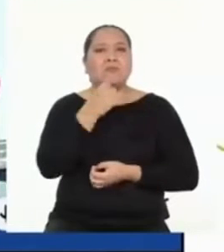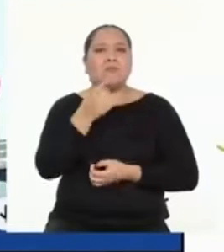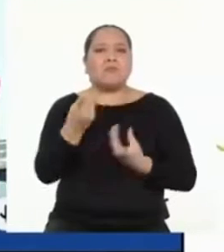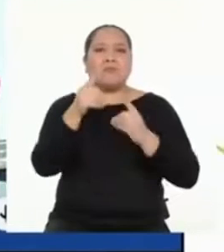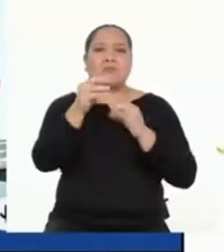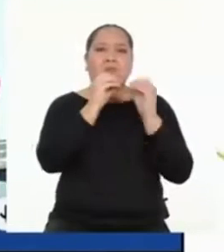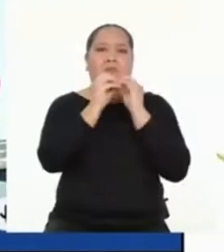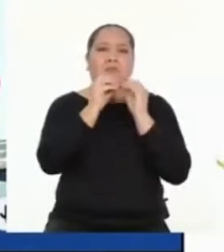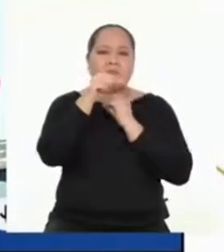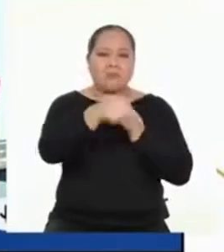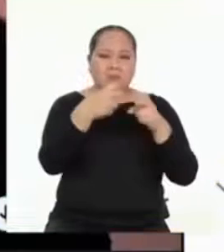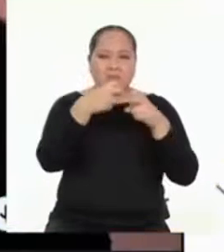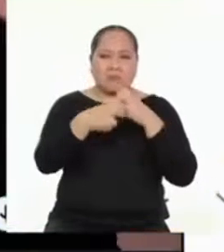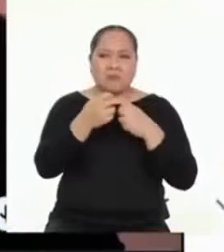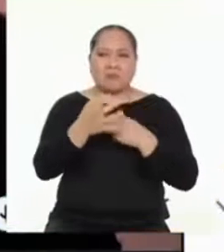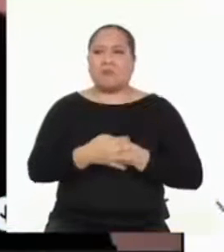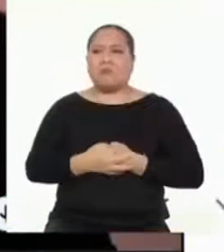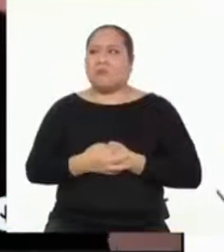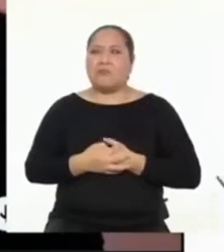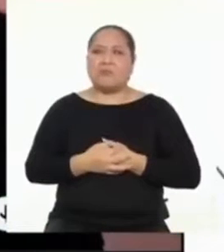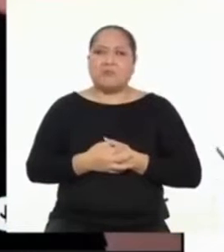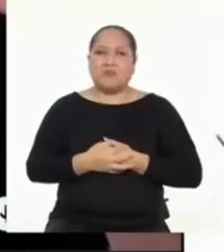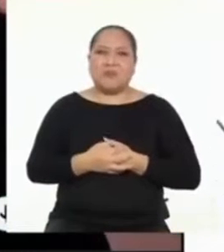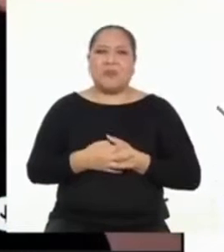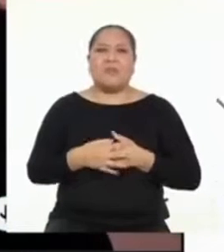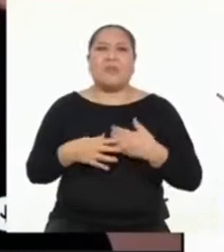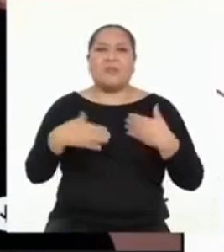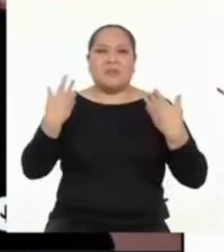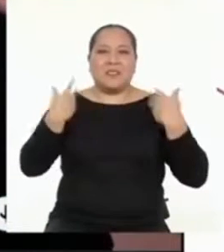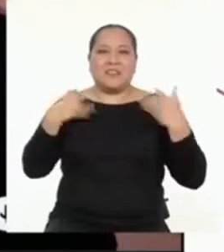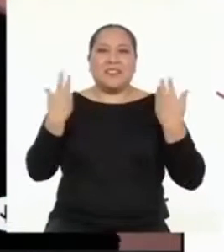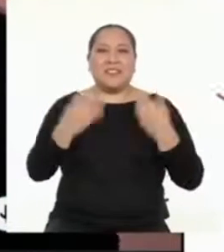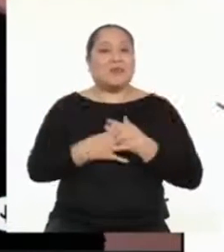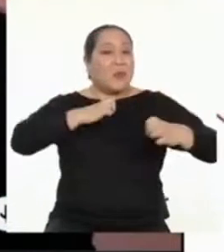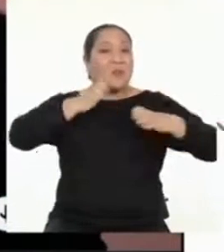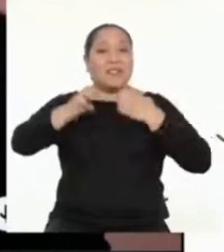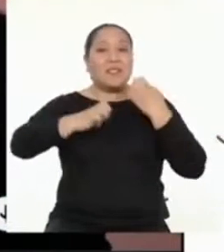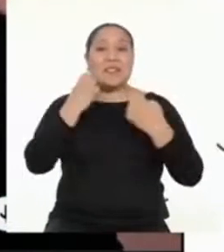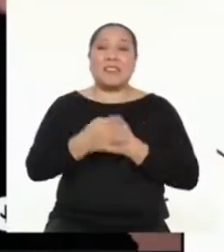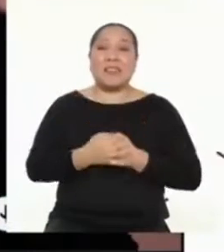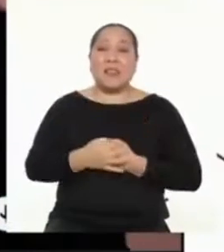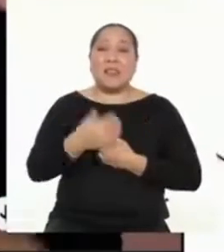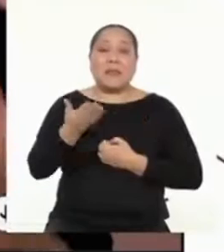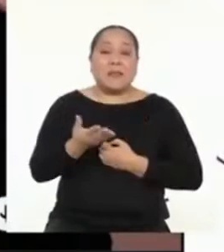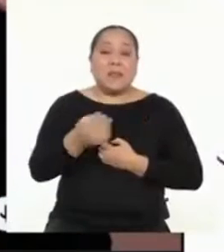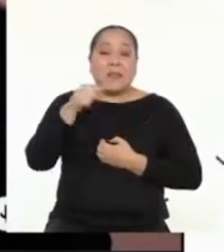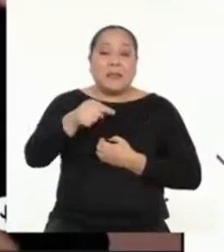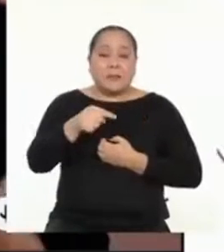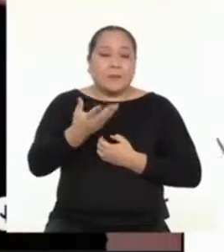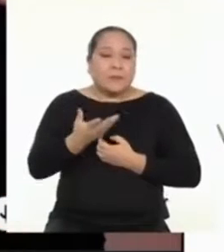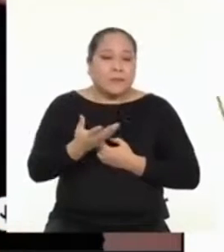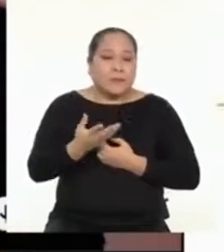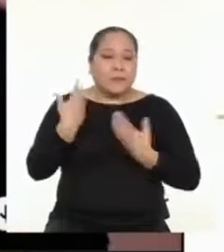resuelven un problema con éxito? Me siento bastante feliz y emocionada, ya que en el camino para